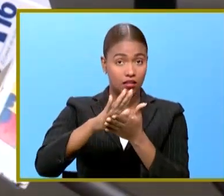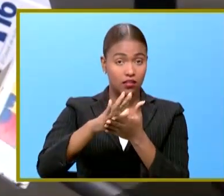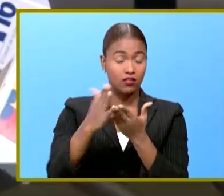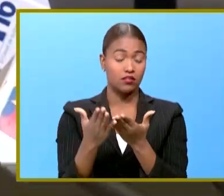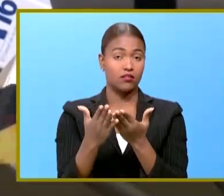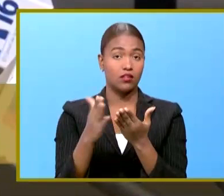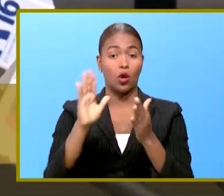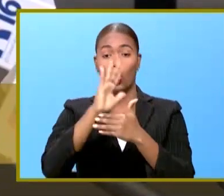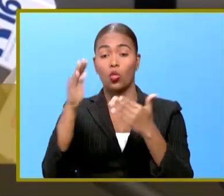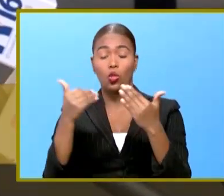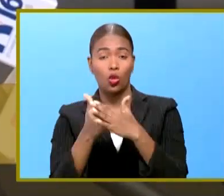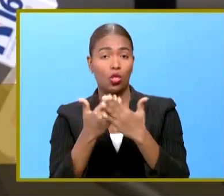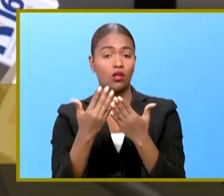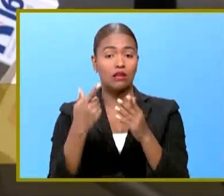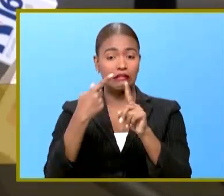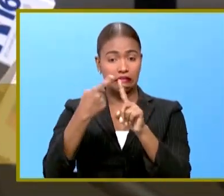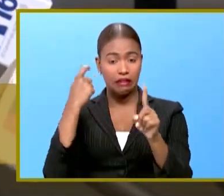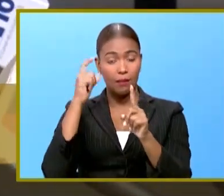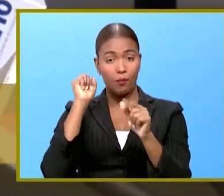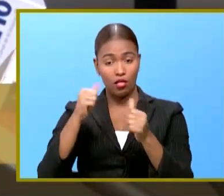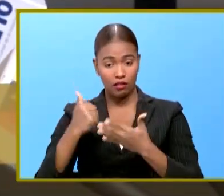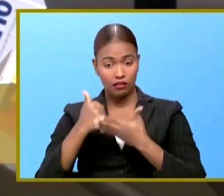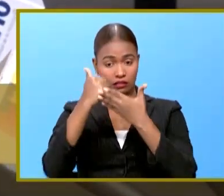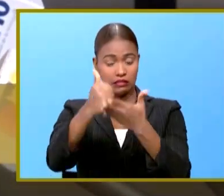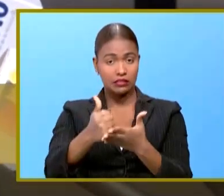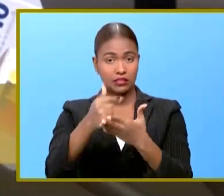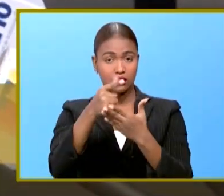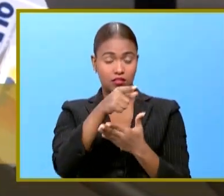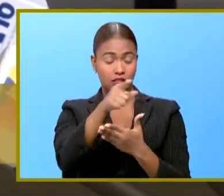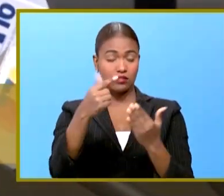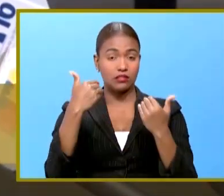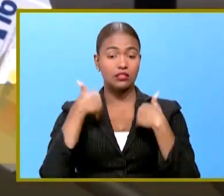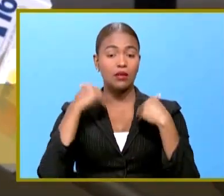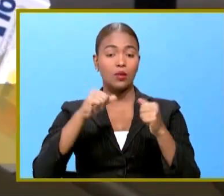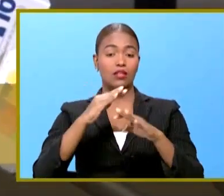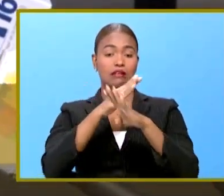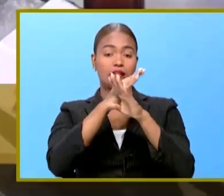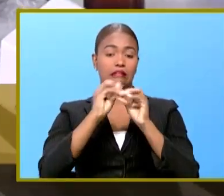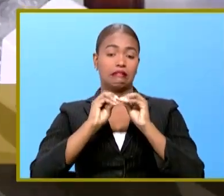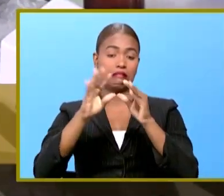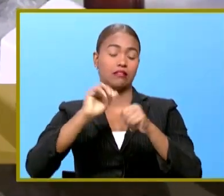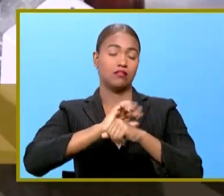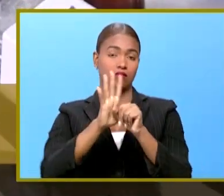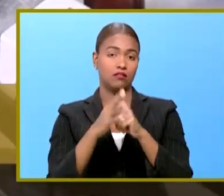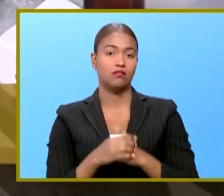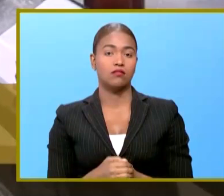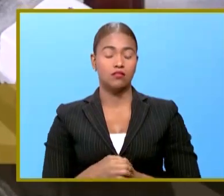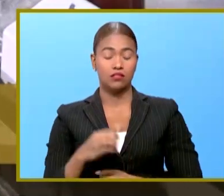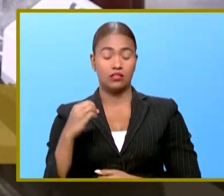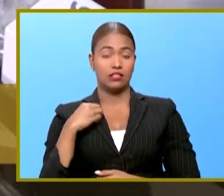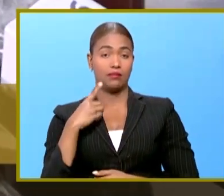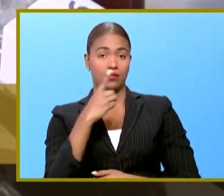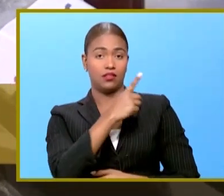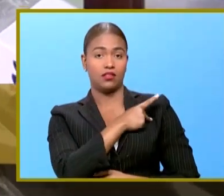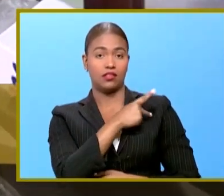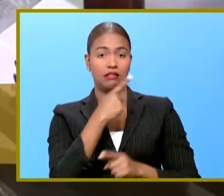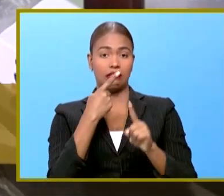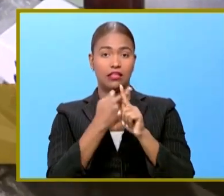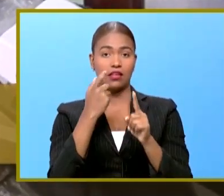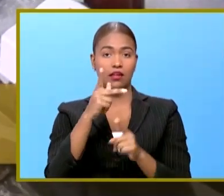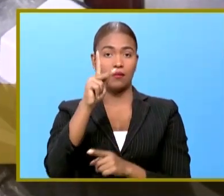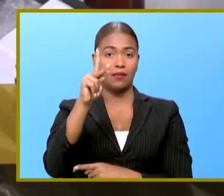todo lo que venga en beneficio de tratar de detener la pandemia el diputado del partido